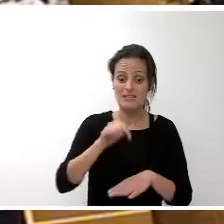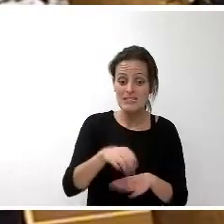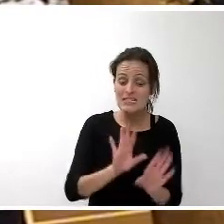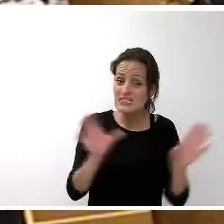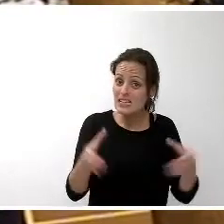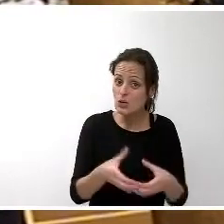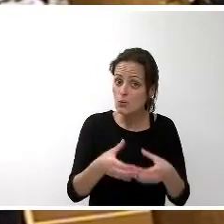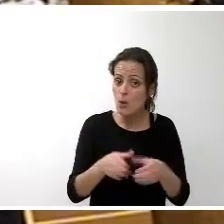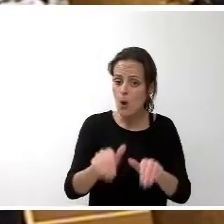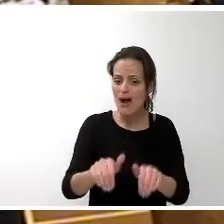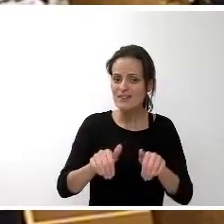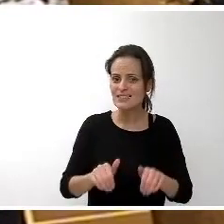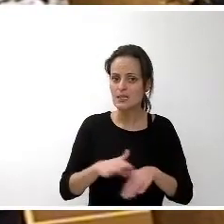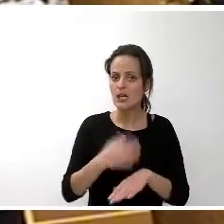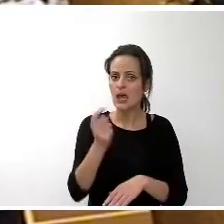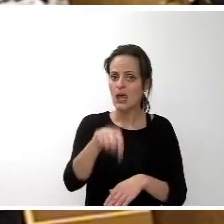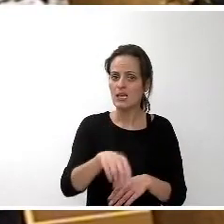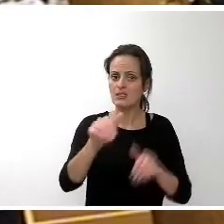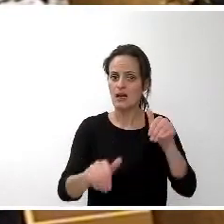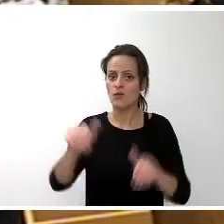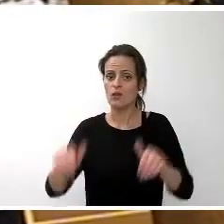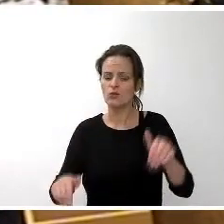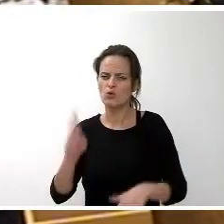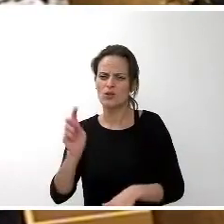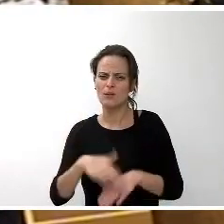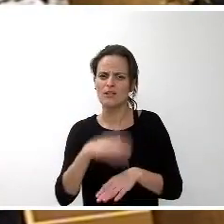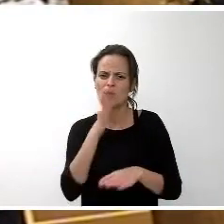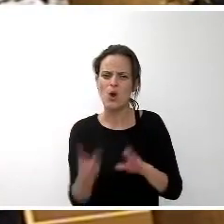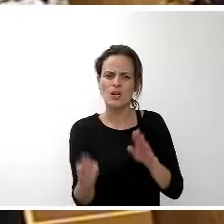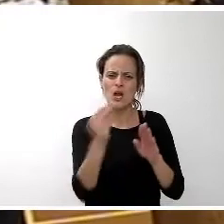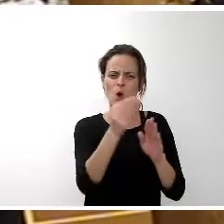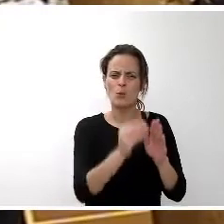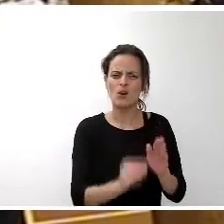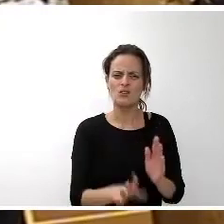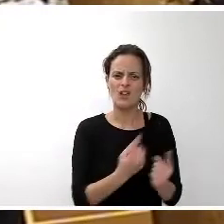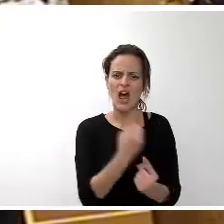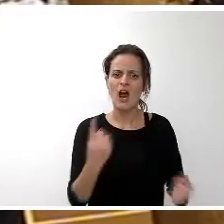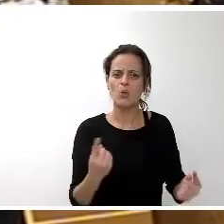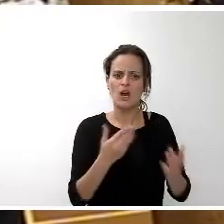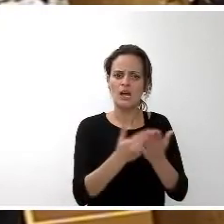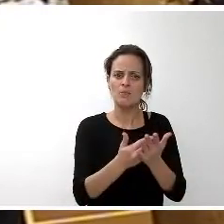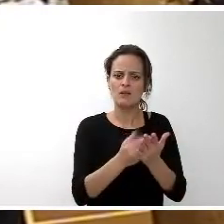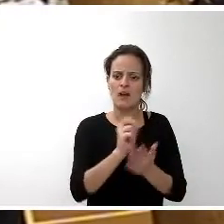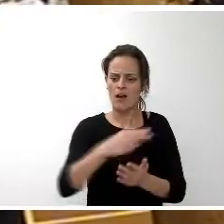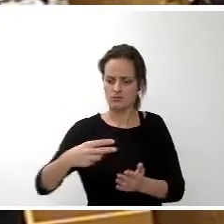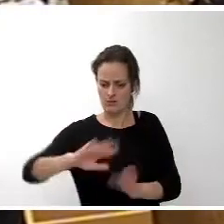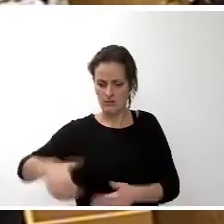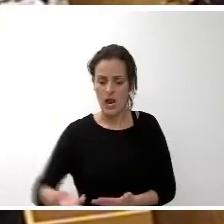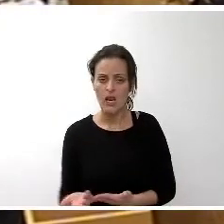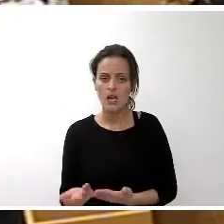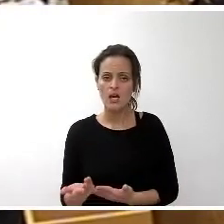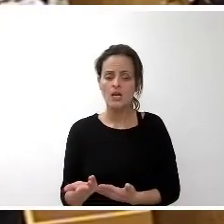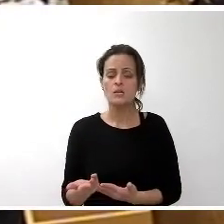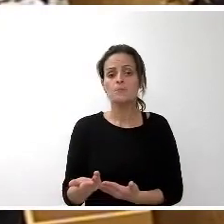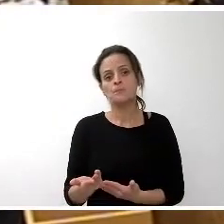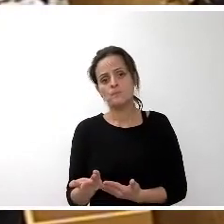a abstenerse en esta votación no solo por la incorporación de determinadas enmiendas al dictamen final sino porque